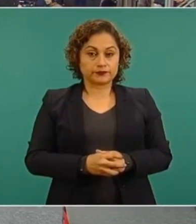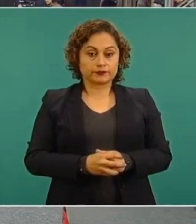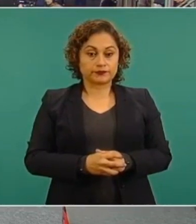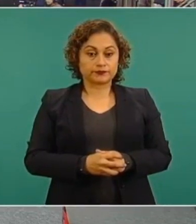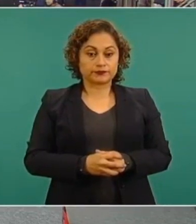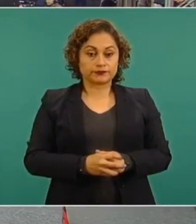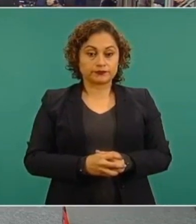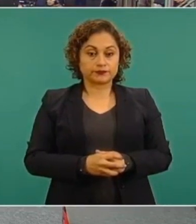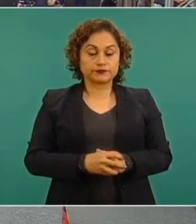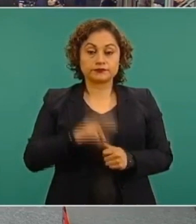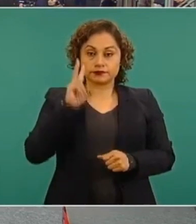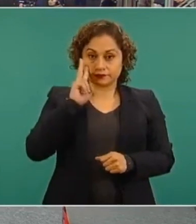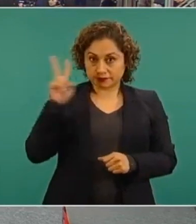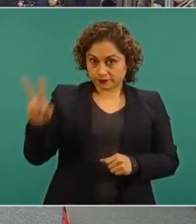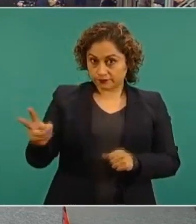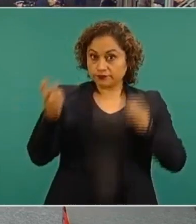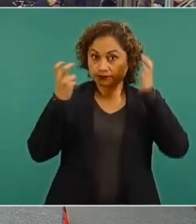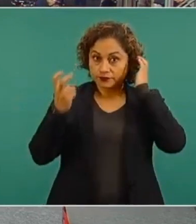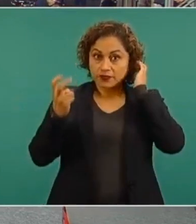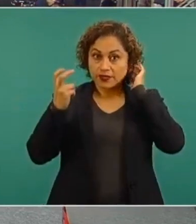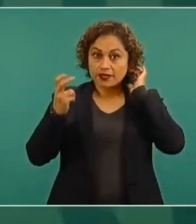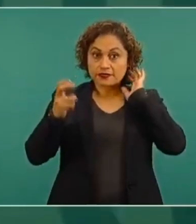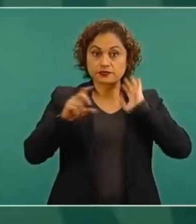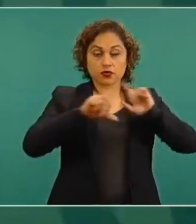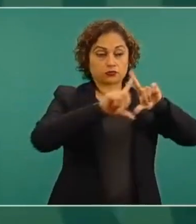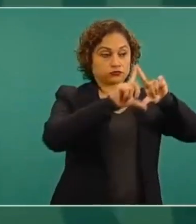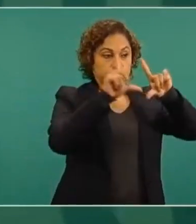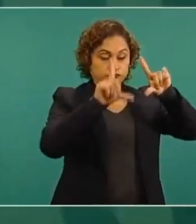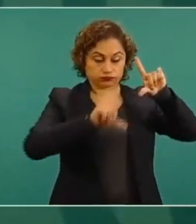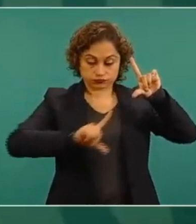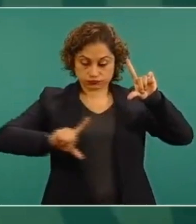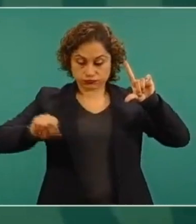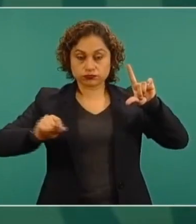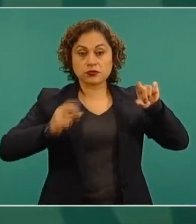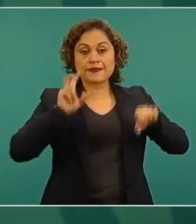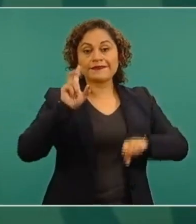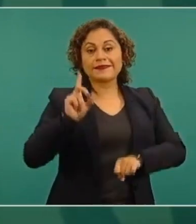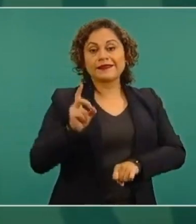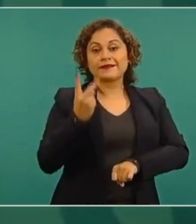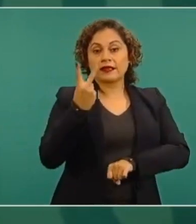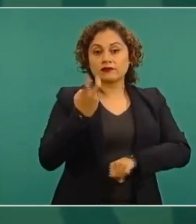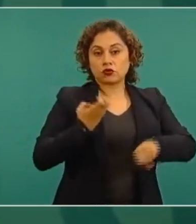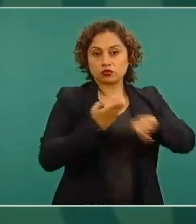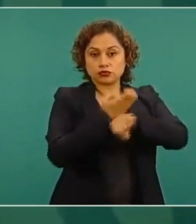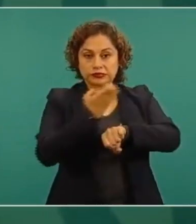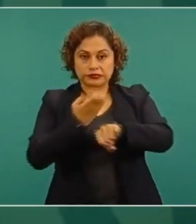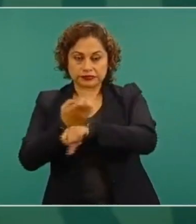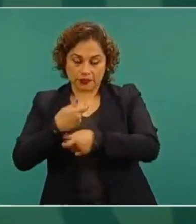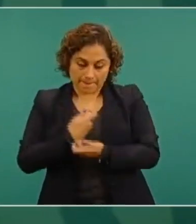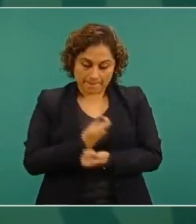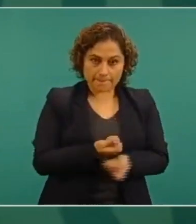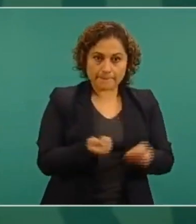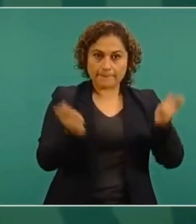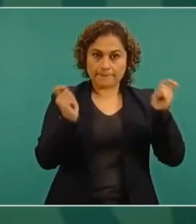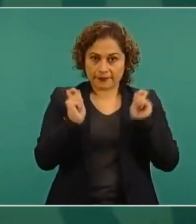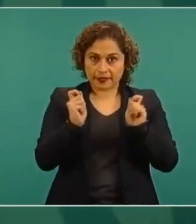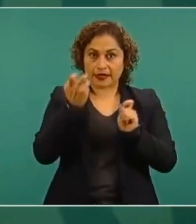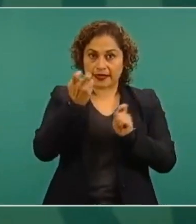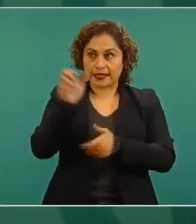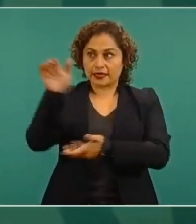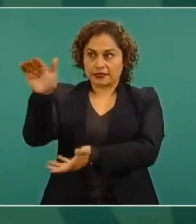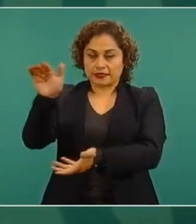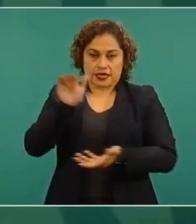Verán que se distribuye en toda la República, los 32 entidades federativas, y para este embarque ya podemos